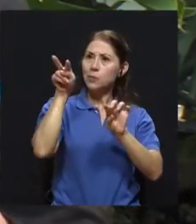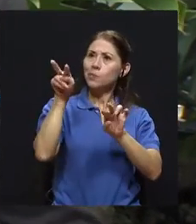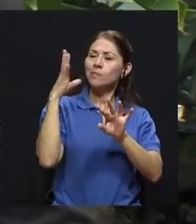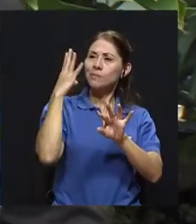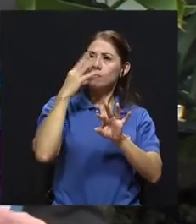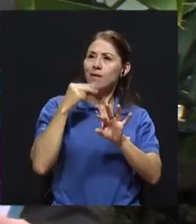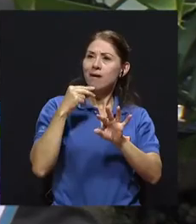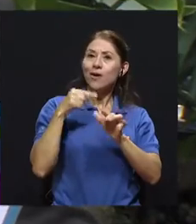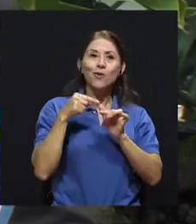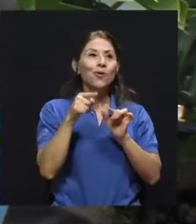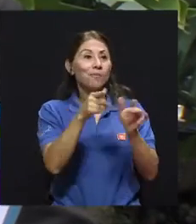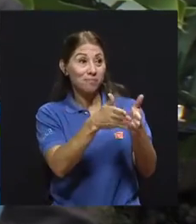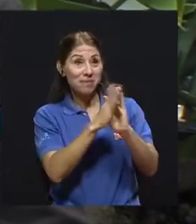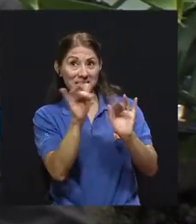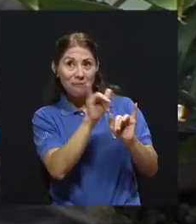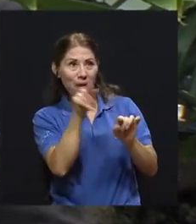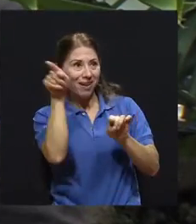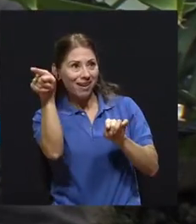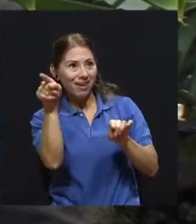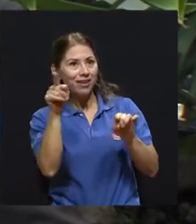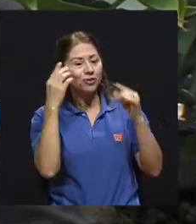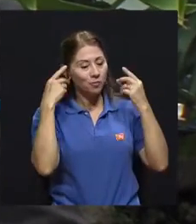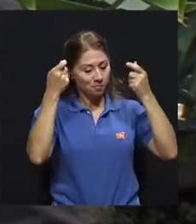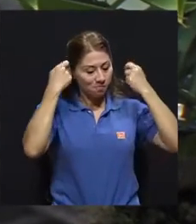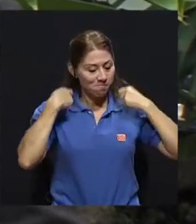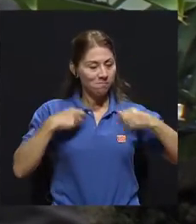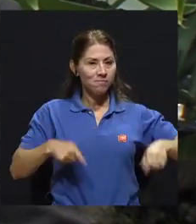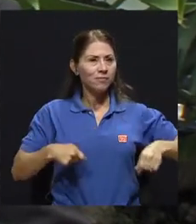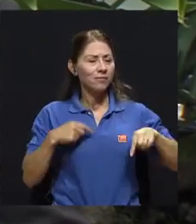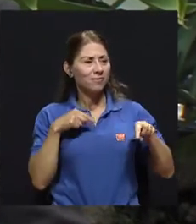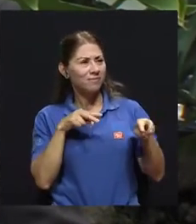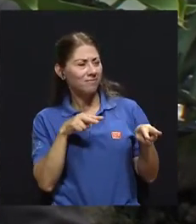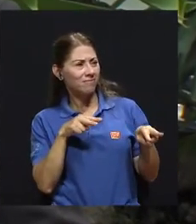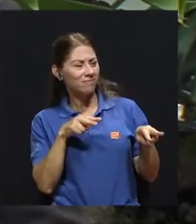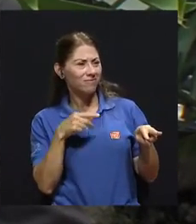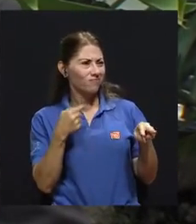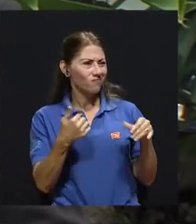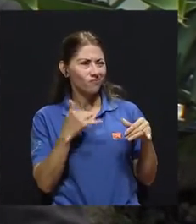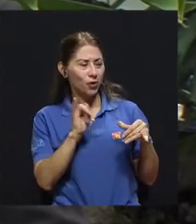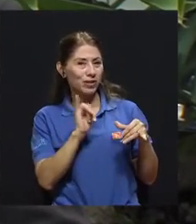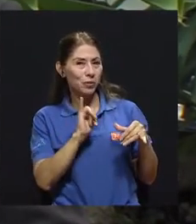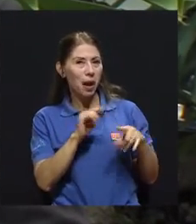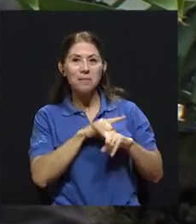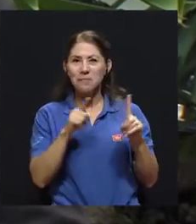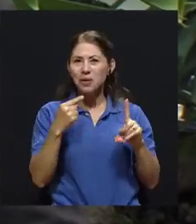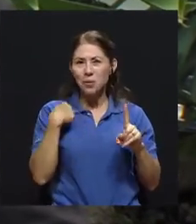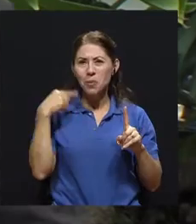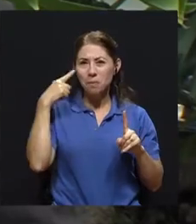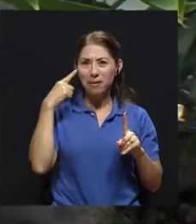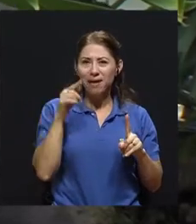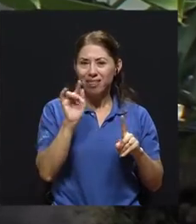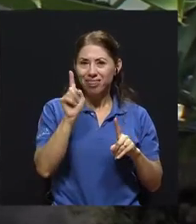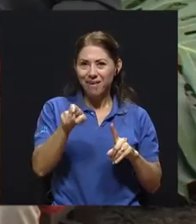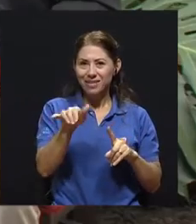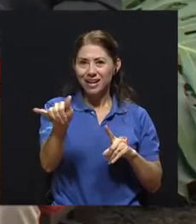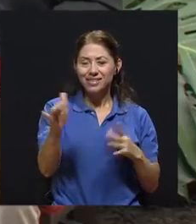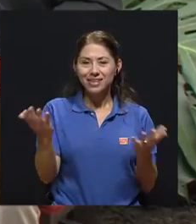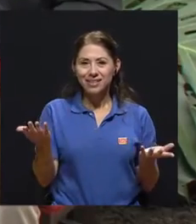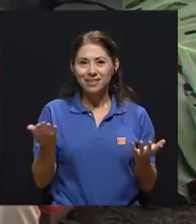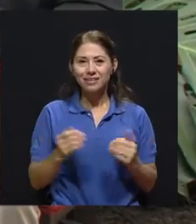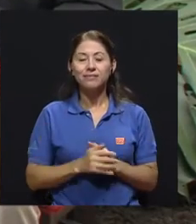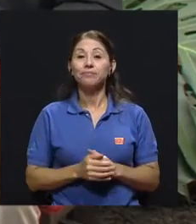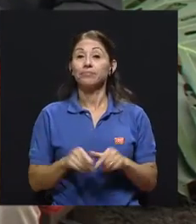se la mide y de pronto no le va a quedar igual, pero uno se compra el discurso de que así es como tiene que ser, ¿verdad?